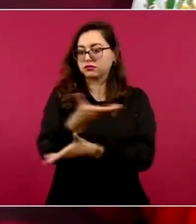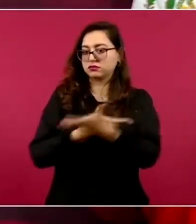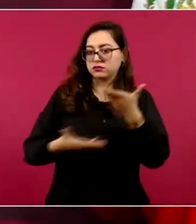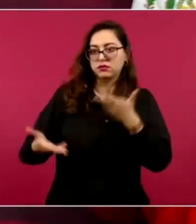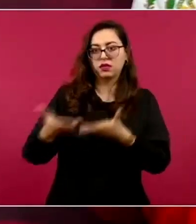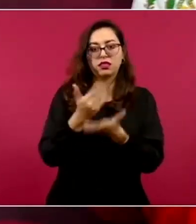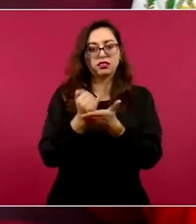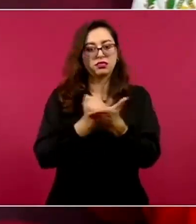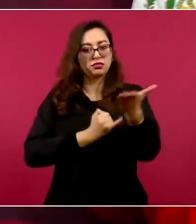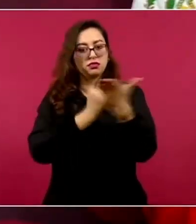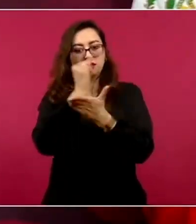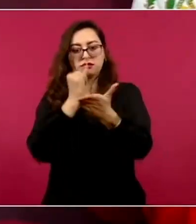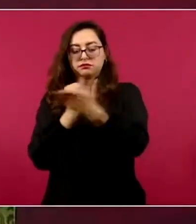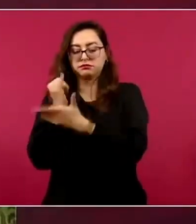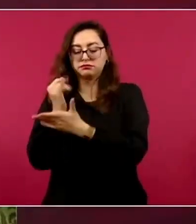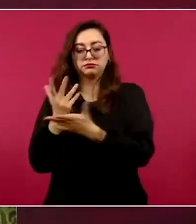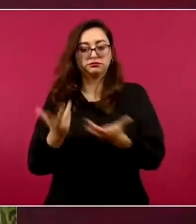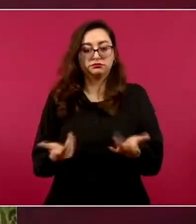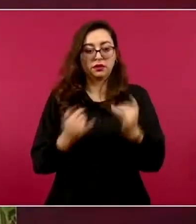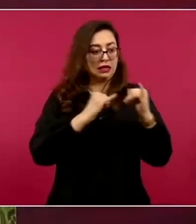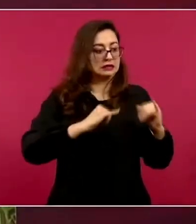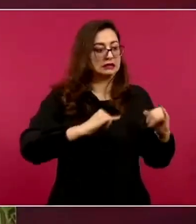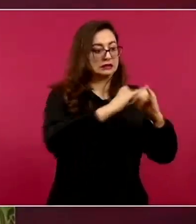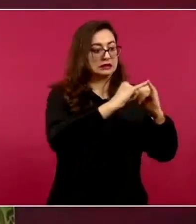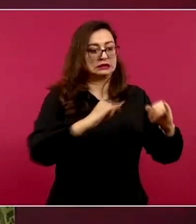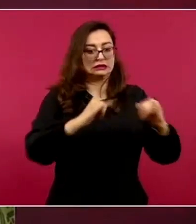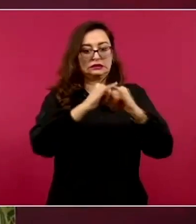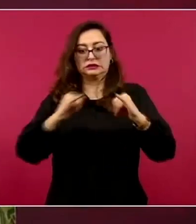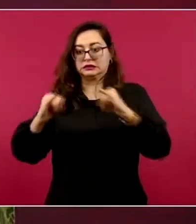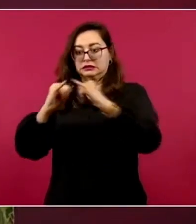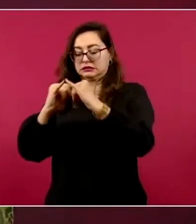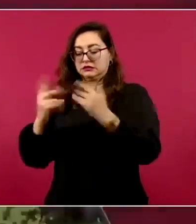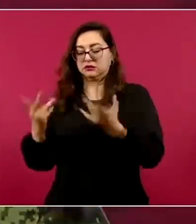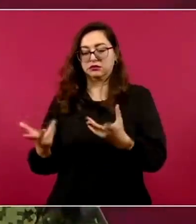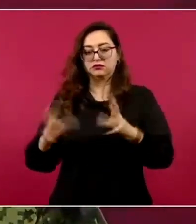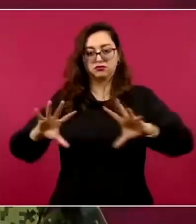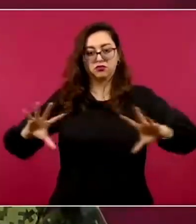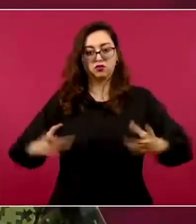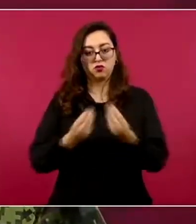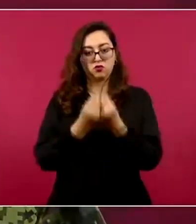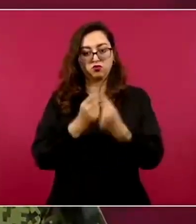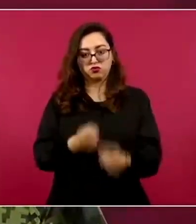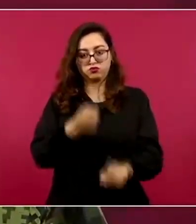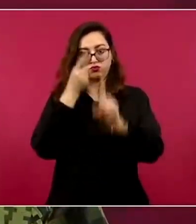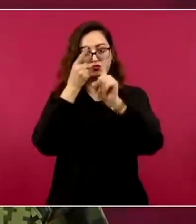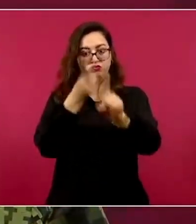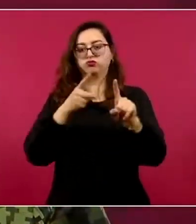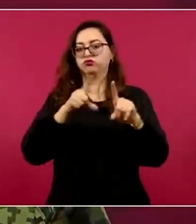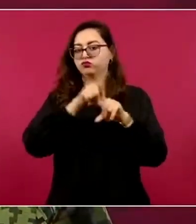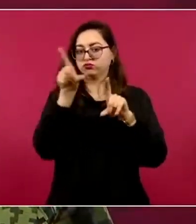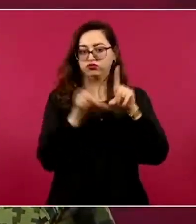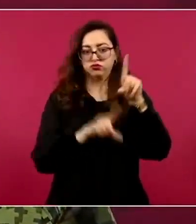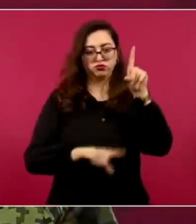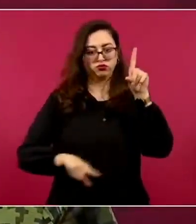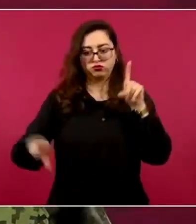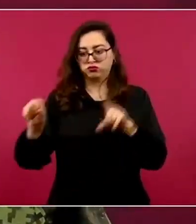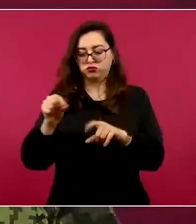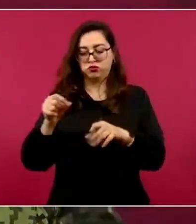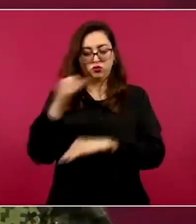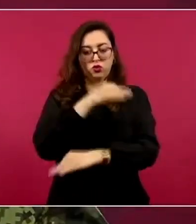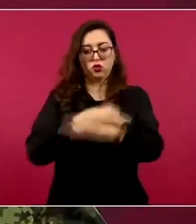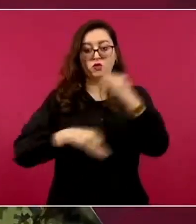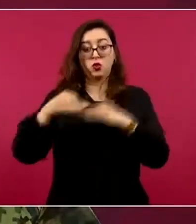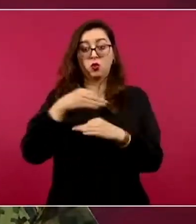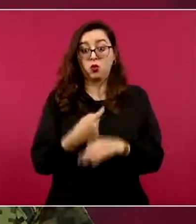ninguna de las dependencias que estamos en el Gabinete perdemos de vista ningún estado y no nos enfocamos a un solo grupo,